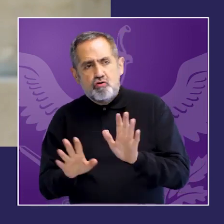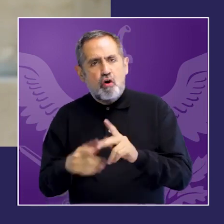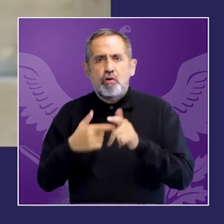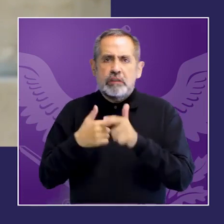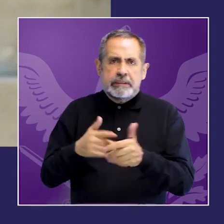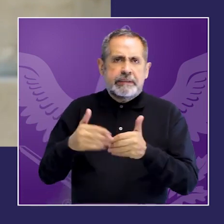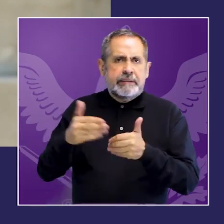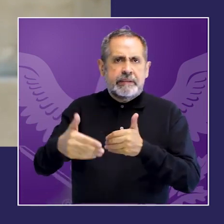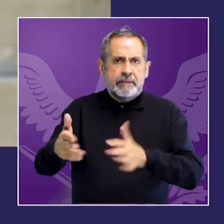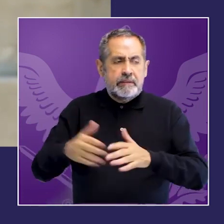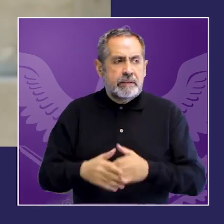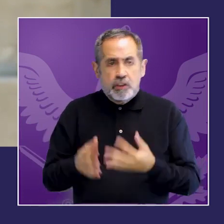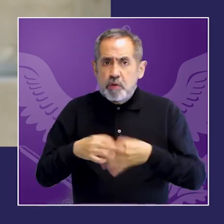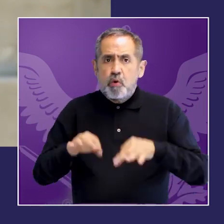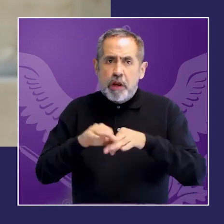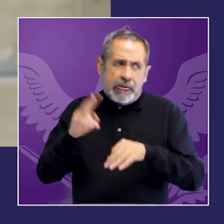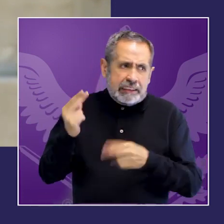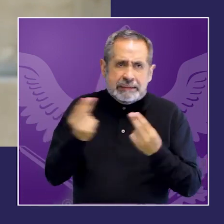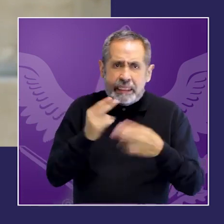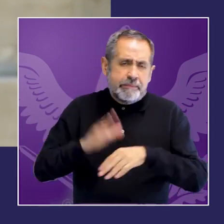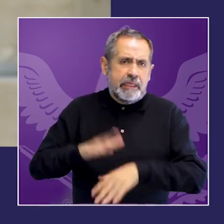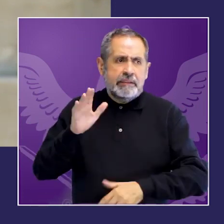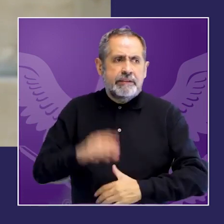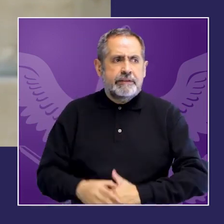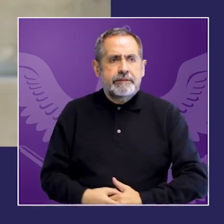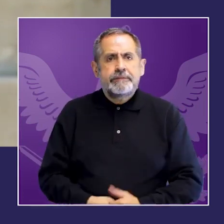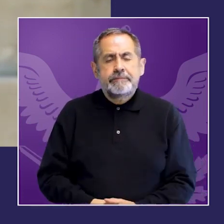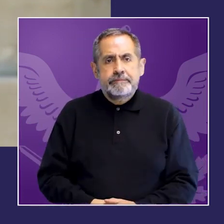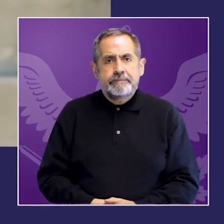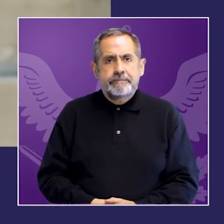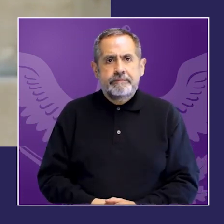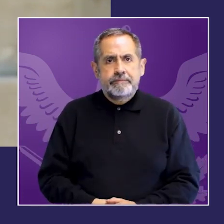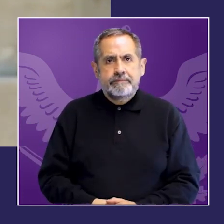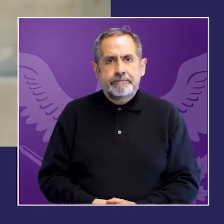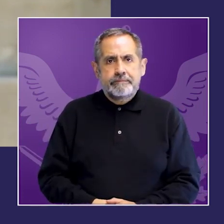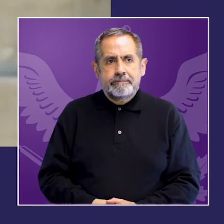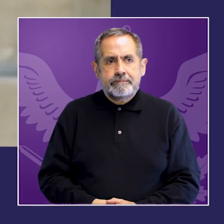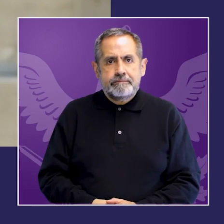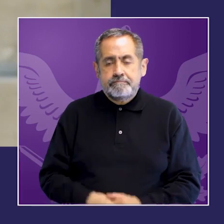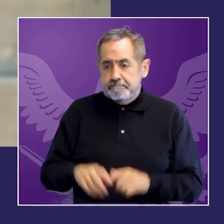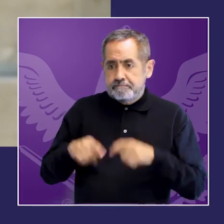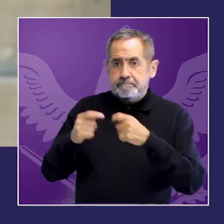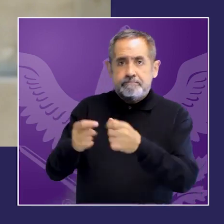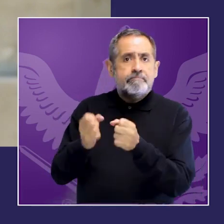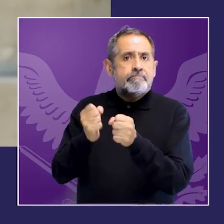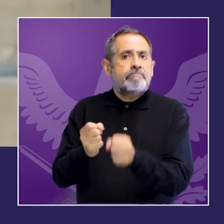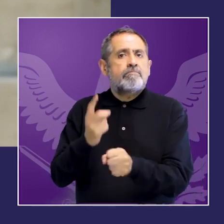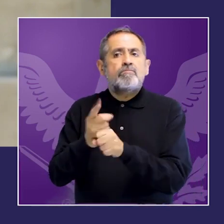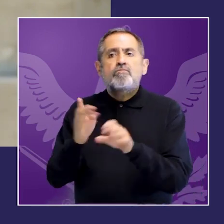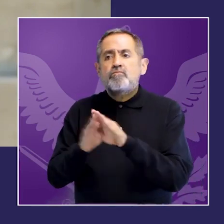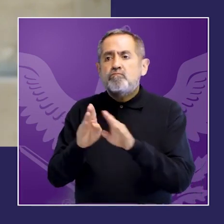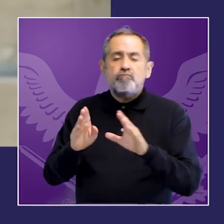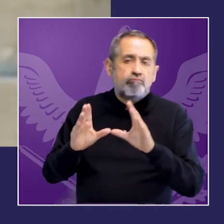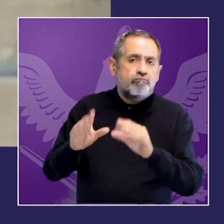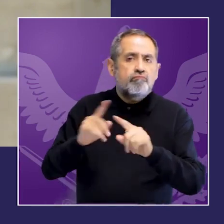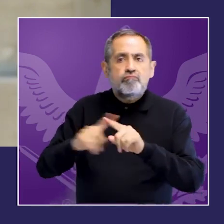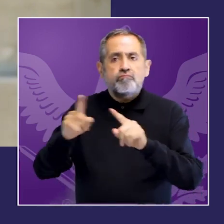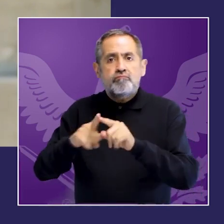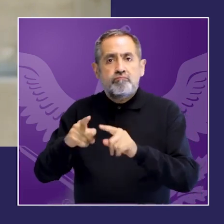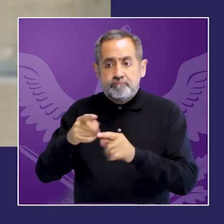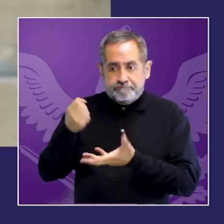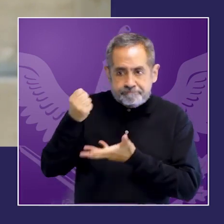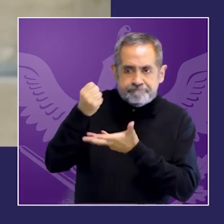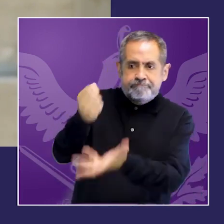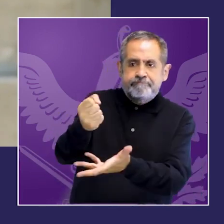garantizar el financiamiento adecuado de las instituciones creadas para promover la aplicación de una perspectiva de género en el ámbito del sistema de administración de